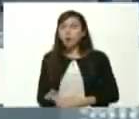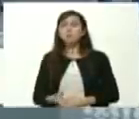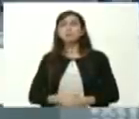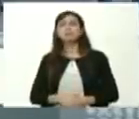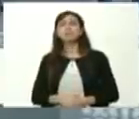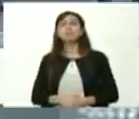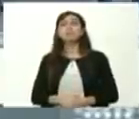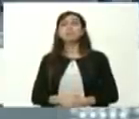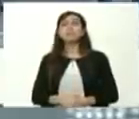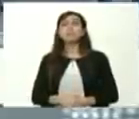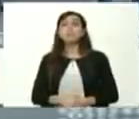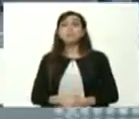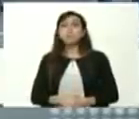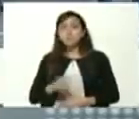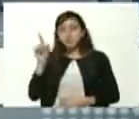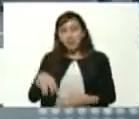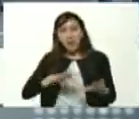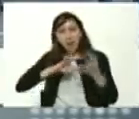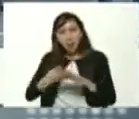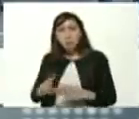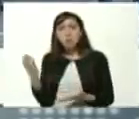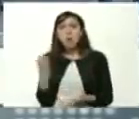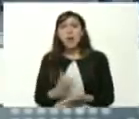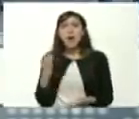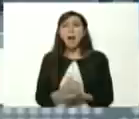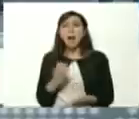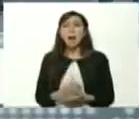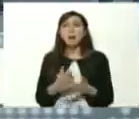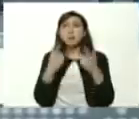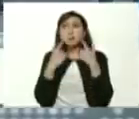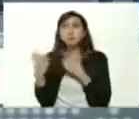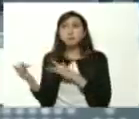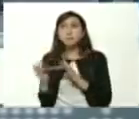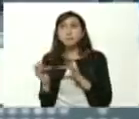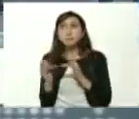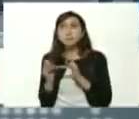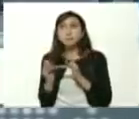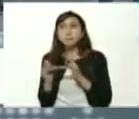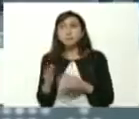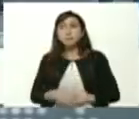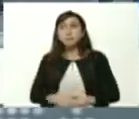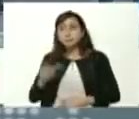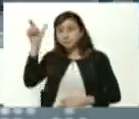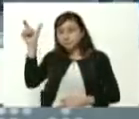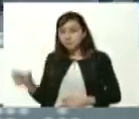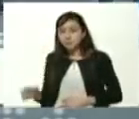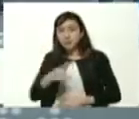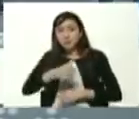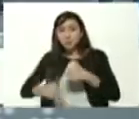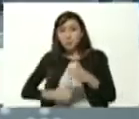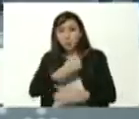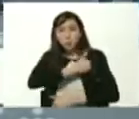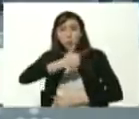en los barrios de Catia allá está el vicepresidente